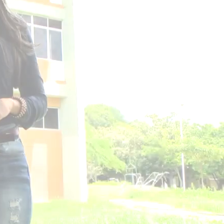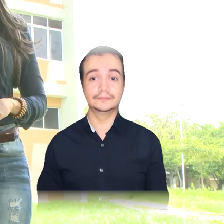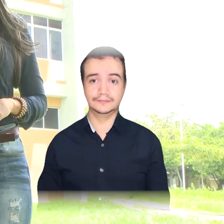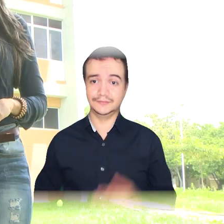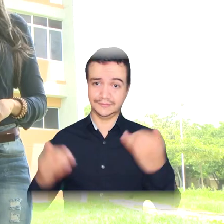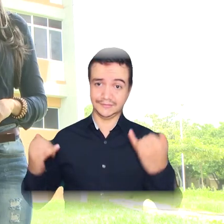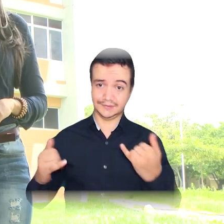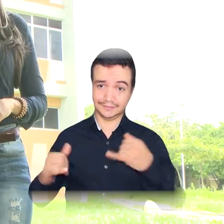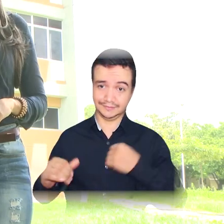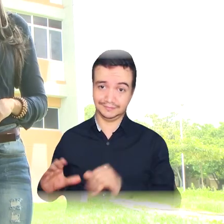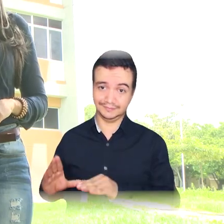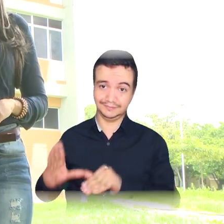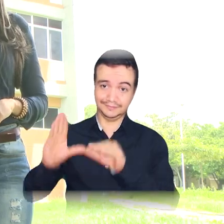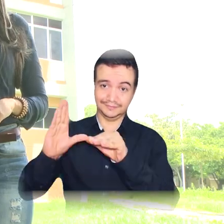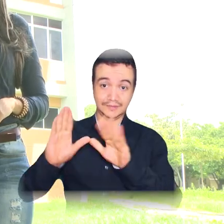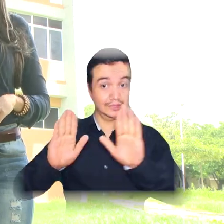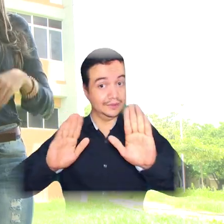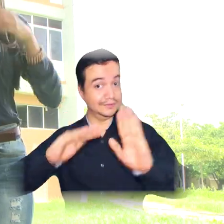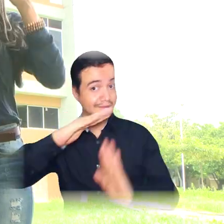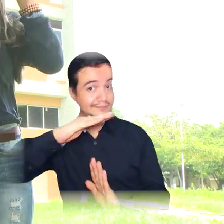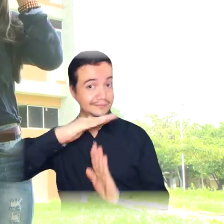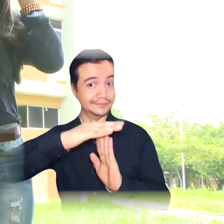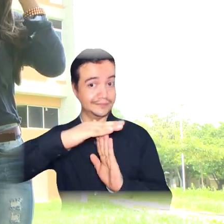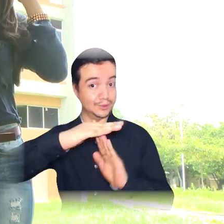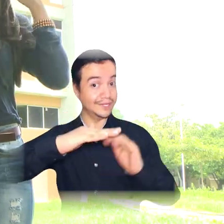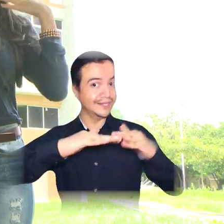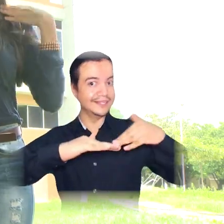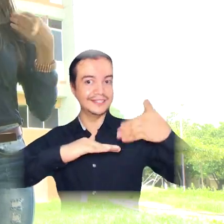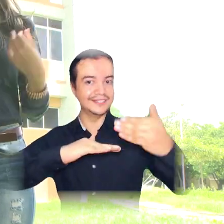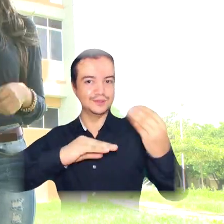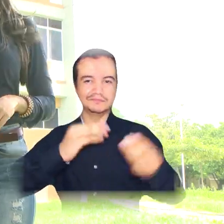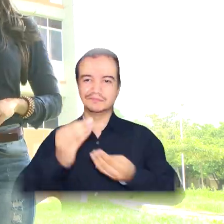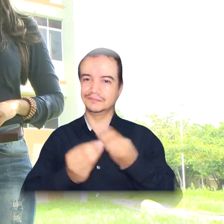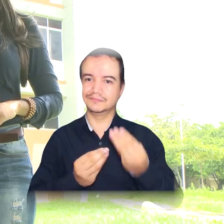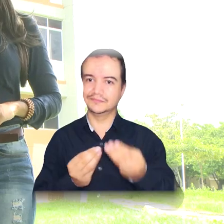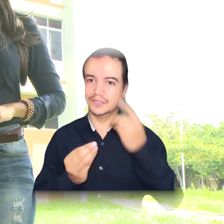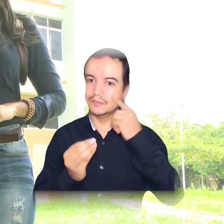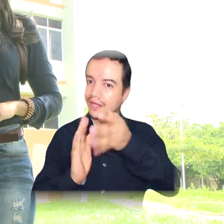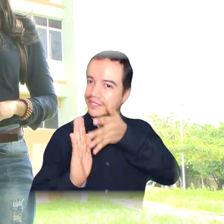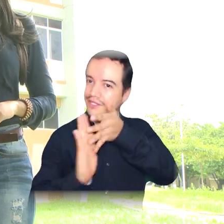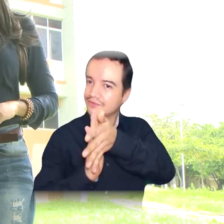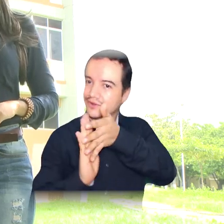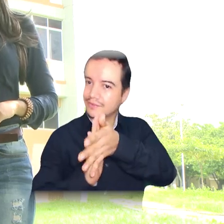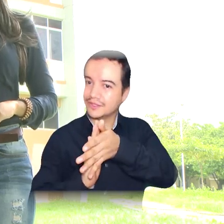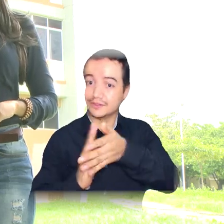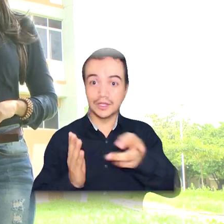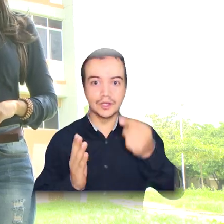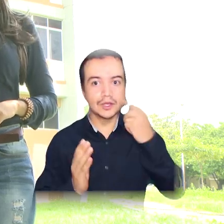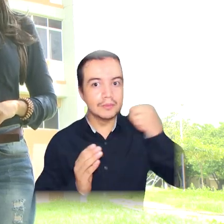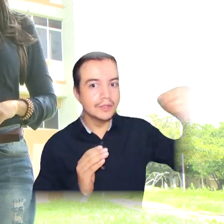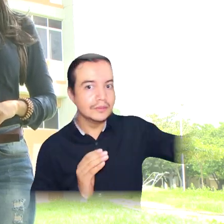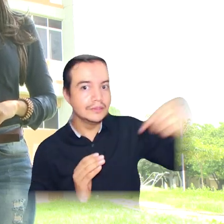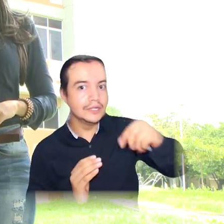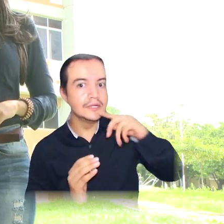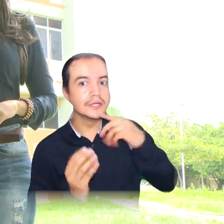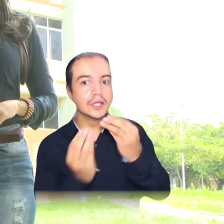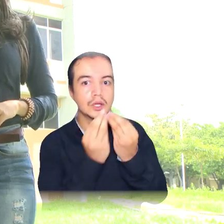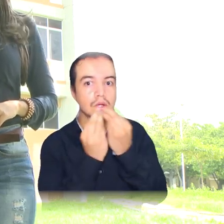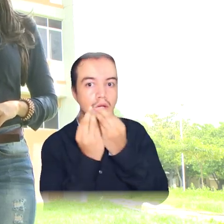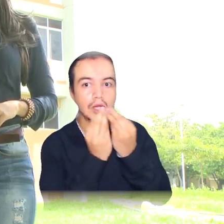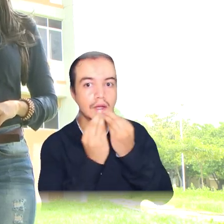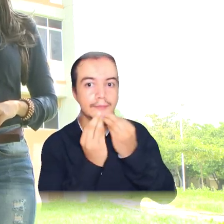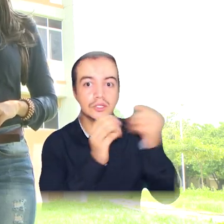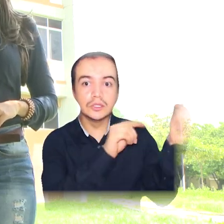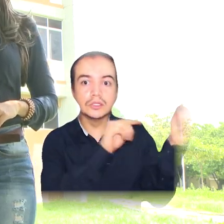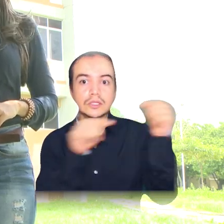Estamos en el Campus TV, vamos a una breve pausa y en instantes conoceremos más información sobre la visita de una comisión de Uni